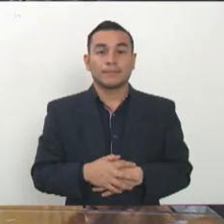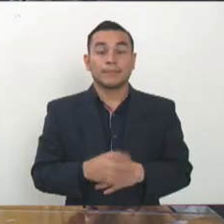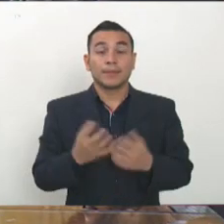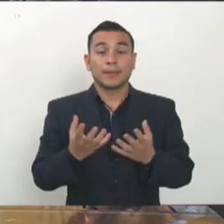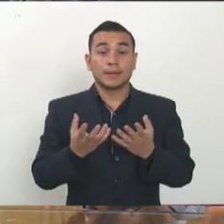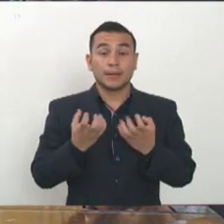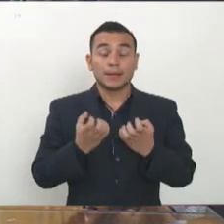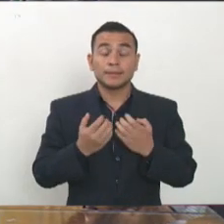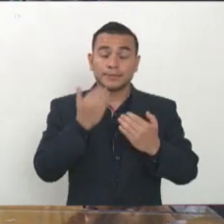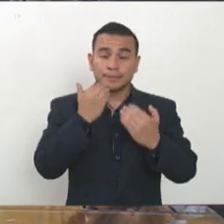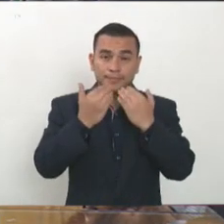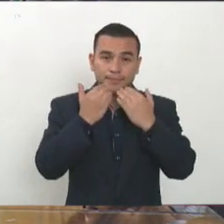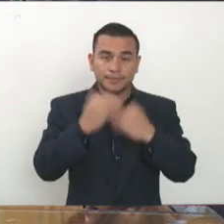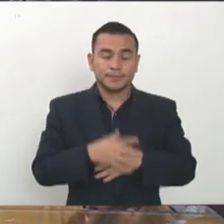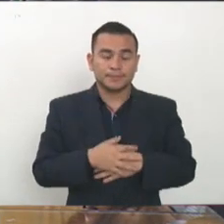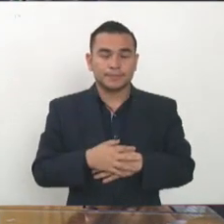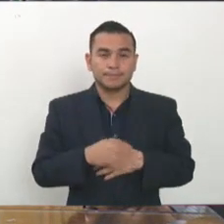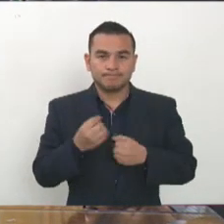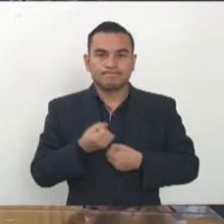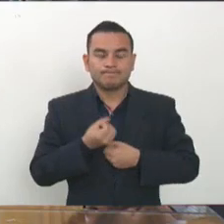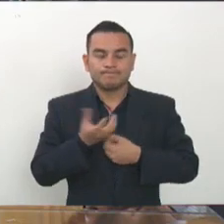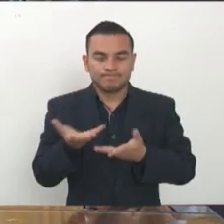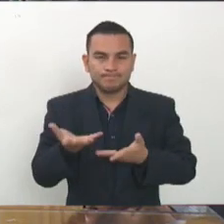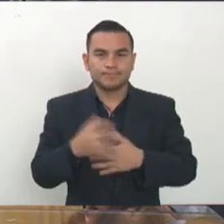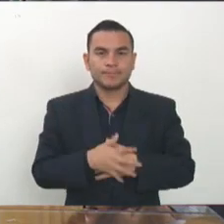quiero decir una cosa y es de que